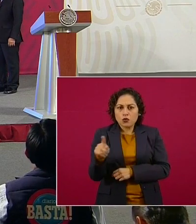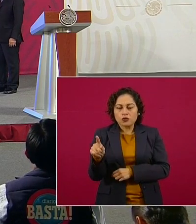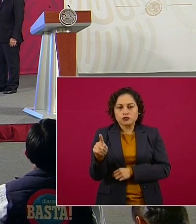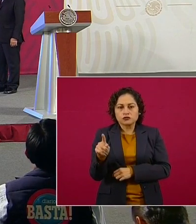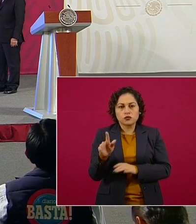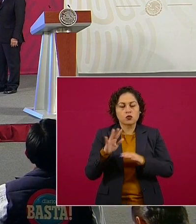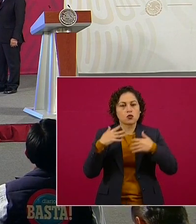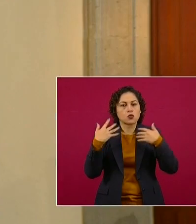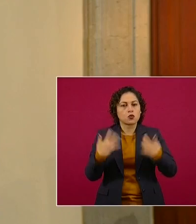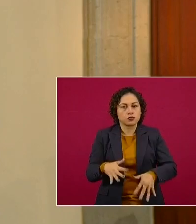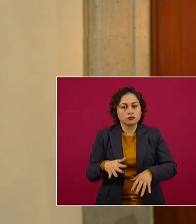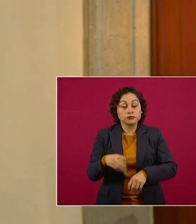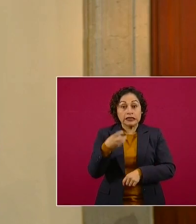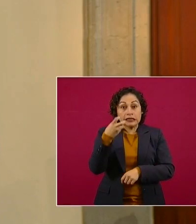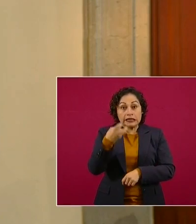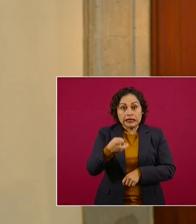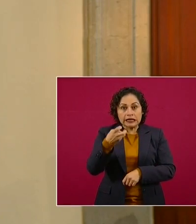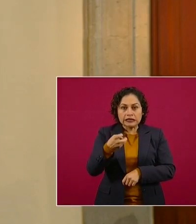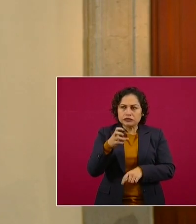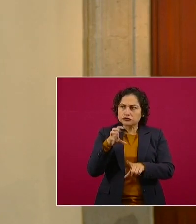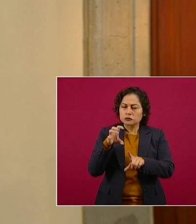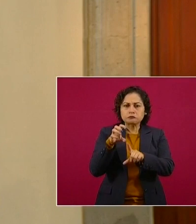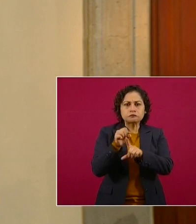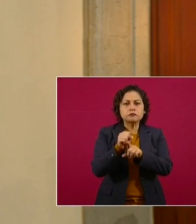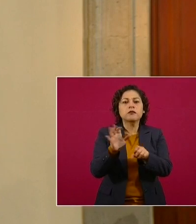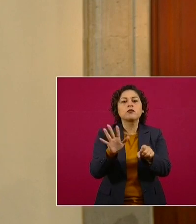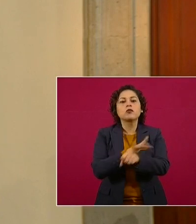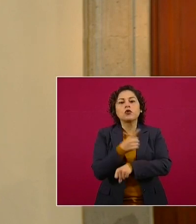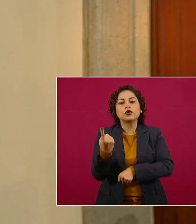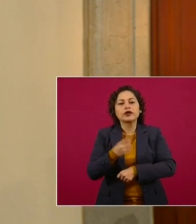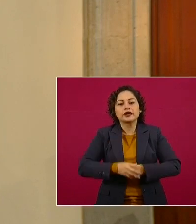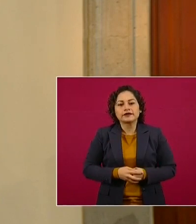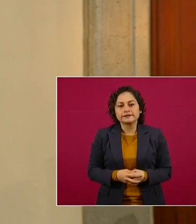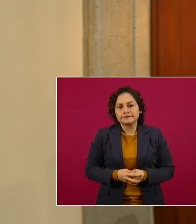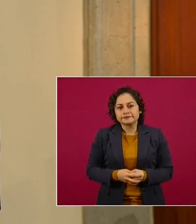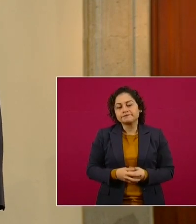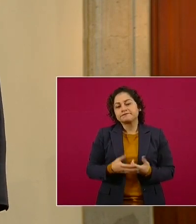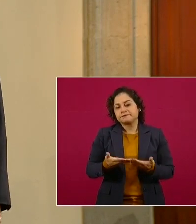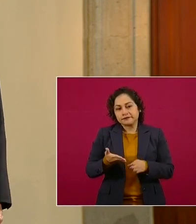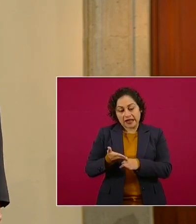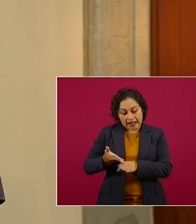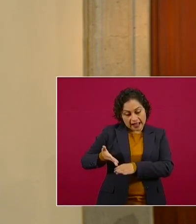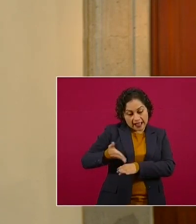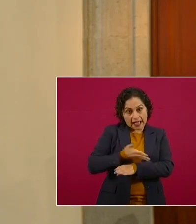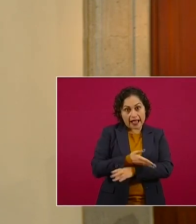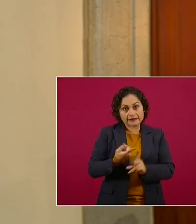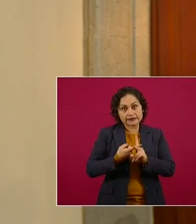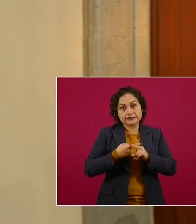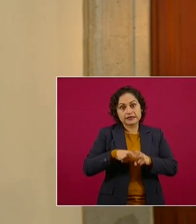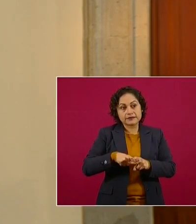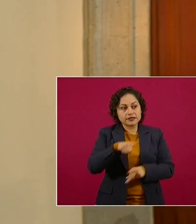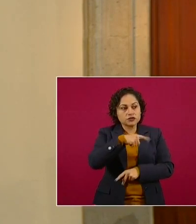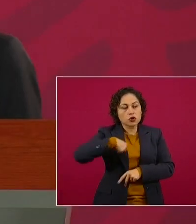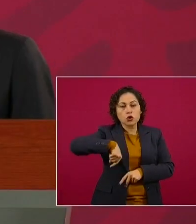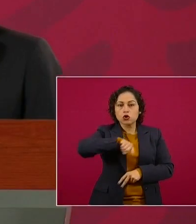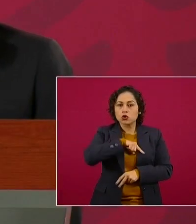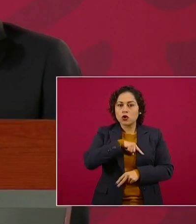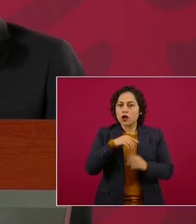esto fue posible porque nos aislamos y nos cuidamos